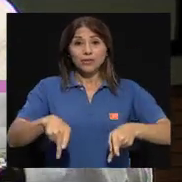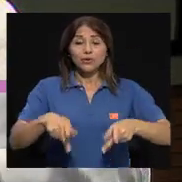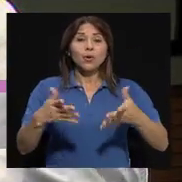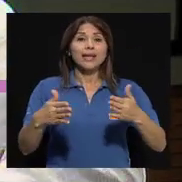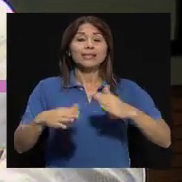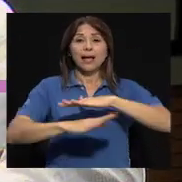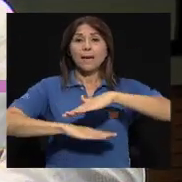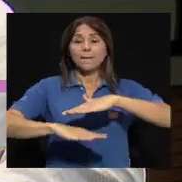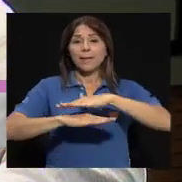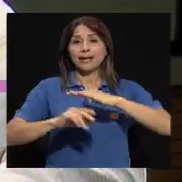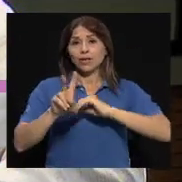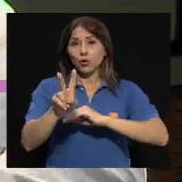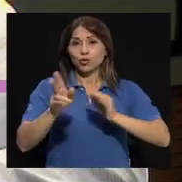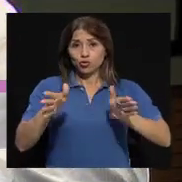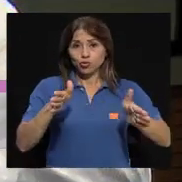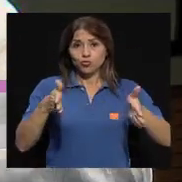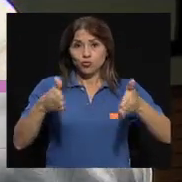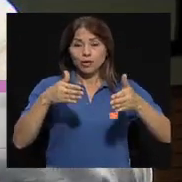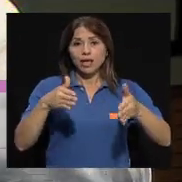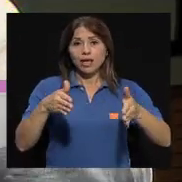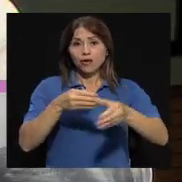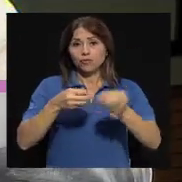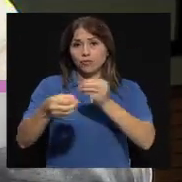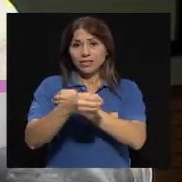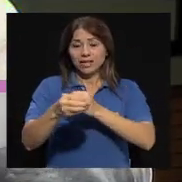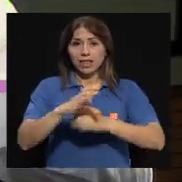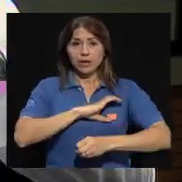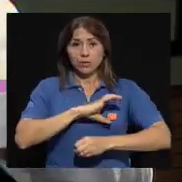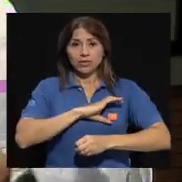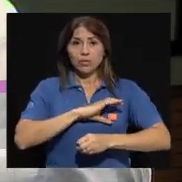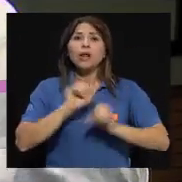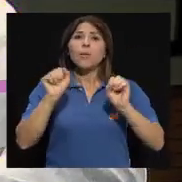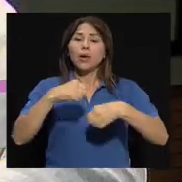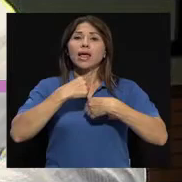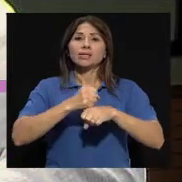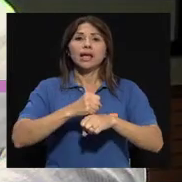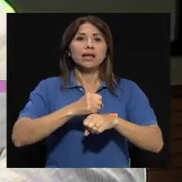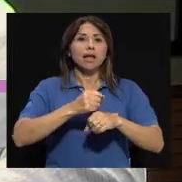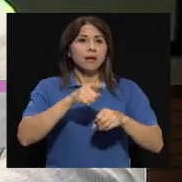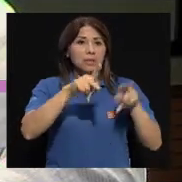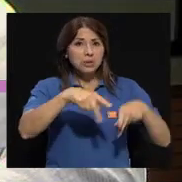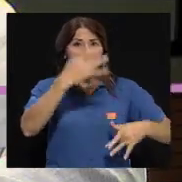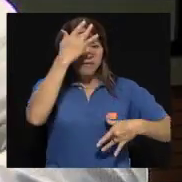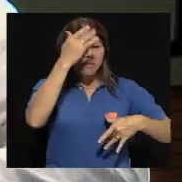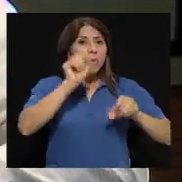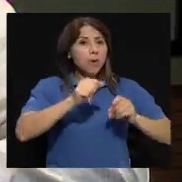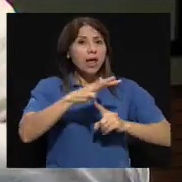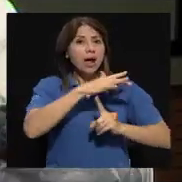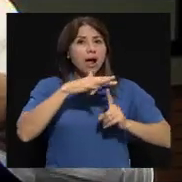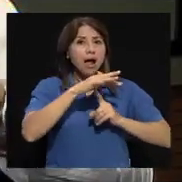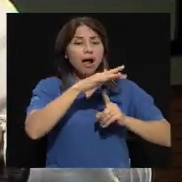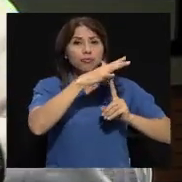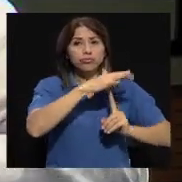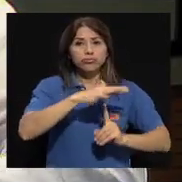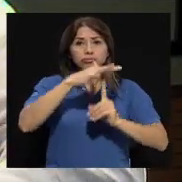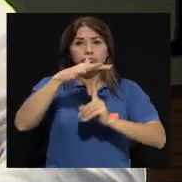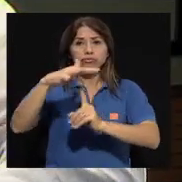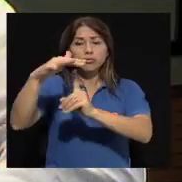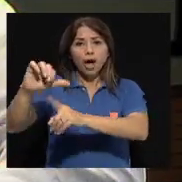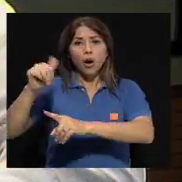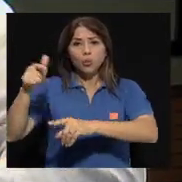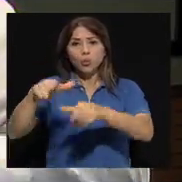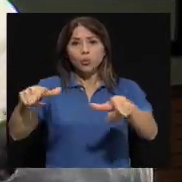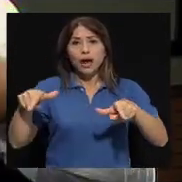por ejemplo, de la fuerza pública. O sea, hay una gran voluntad política e infraestructura para ser un país pequeño.